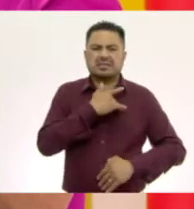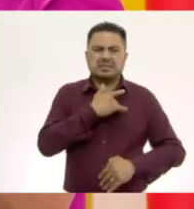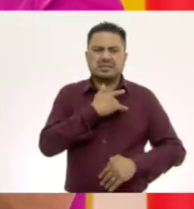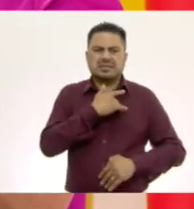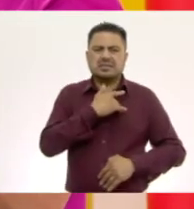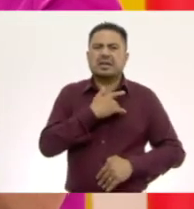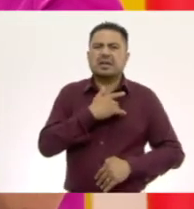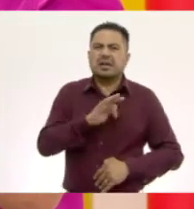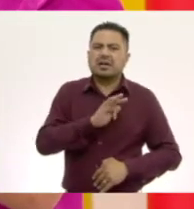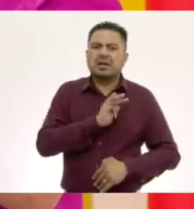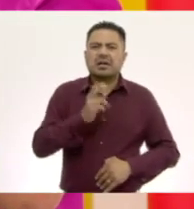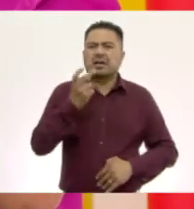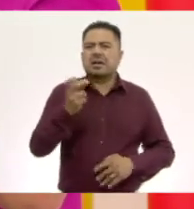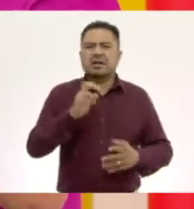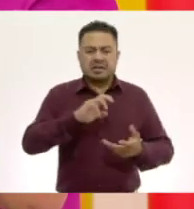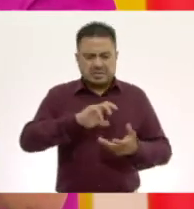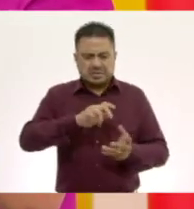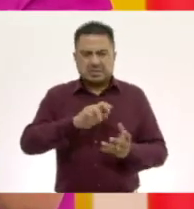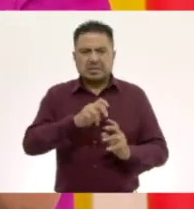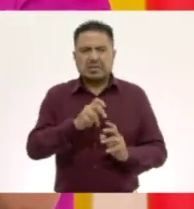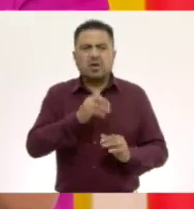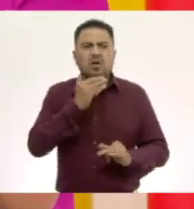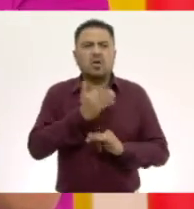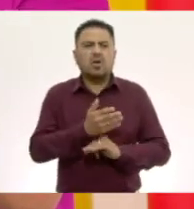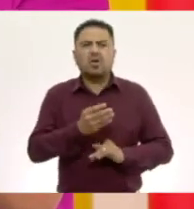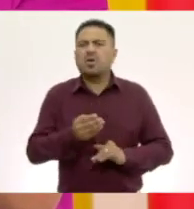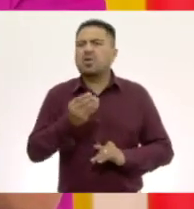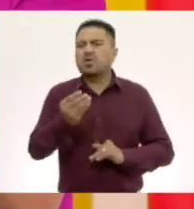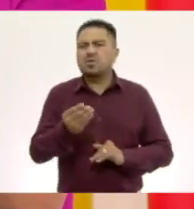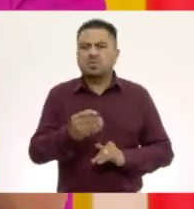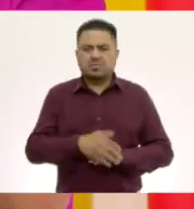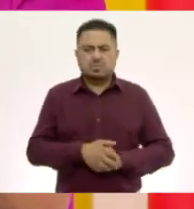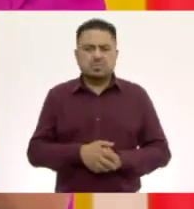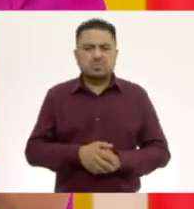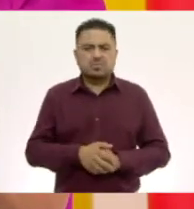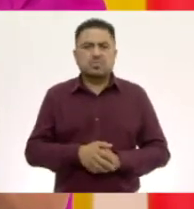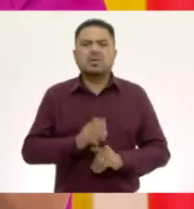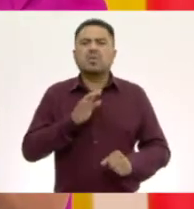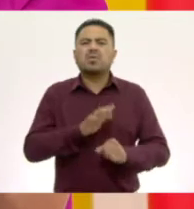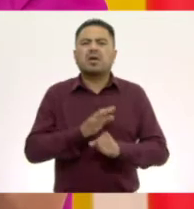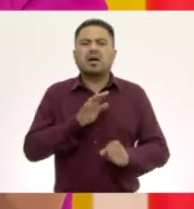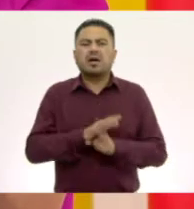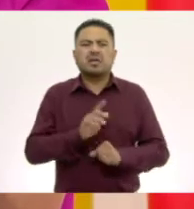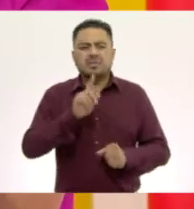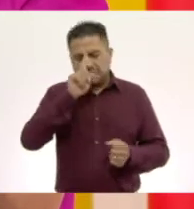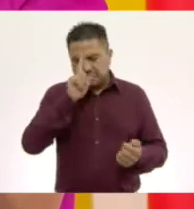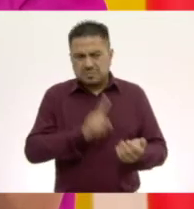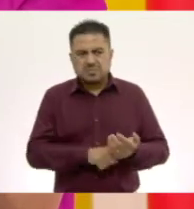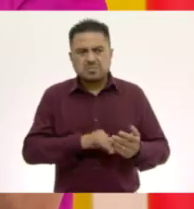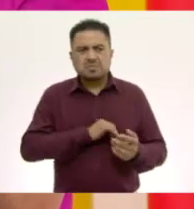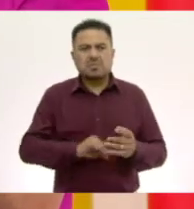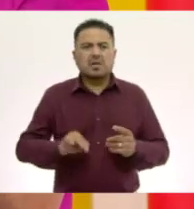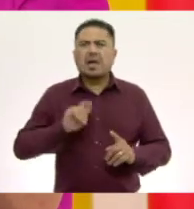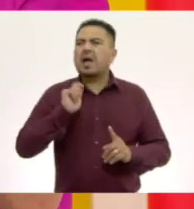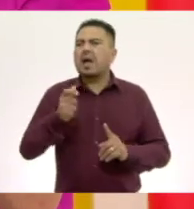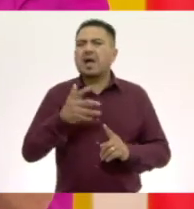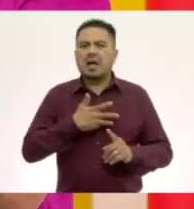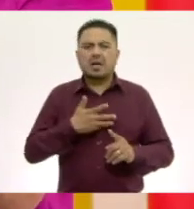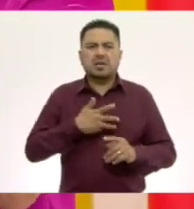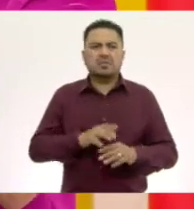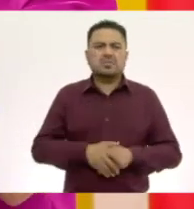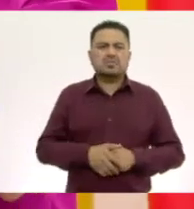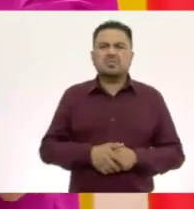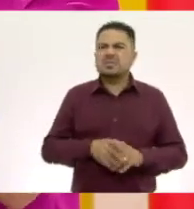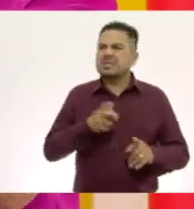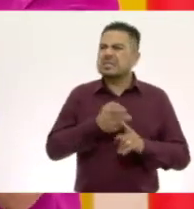puede tener la tapa del objeto que te acabo de dar? ¿Qué tipo de forma crees que pueda tener? El